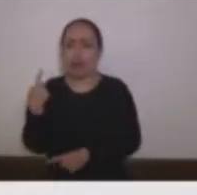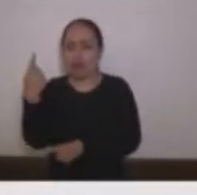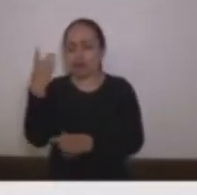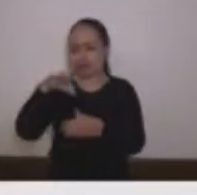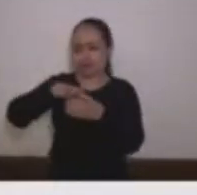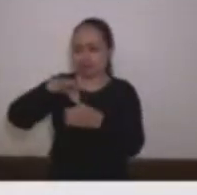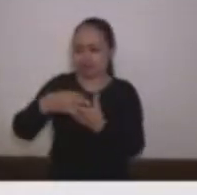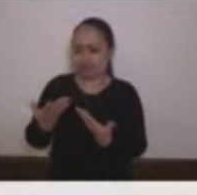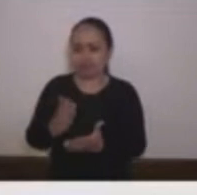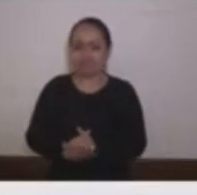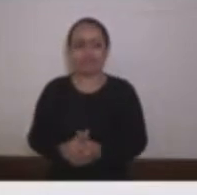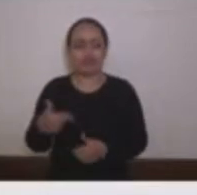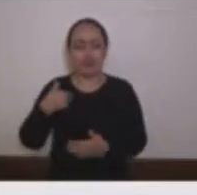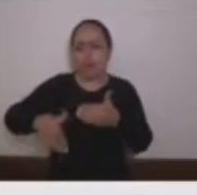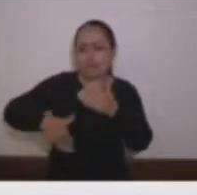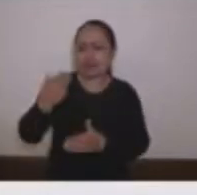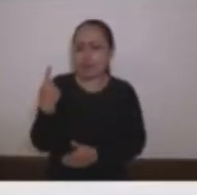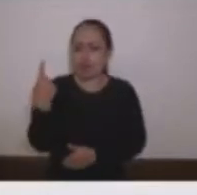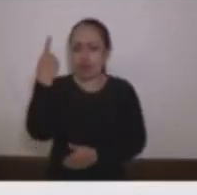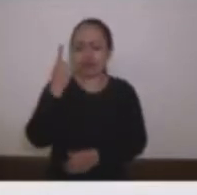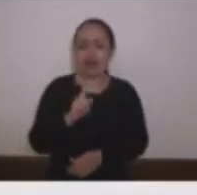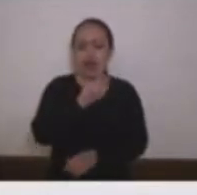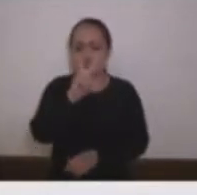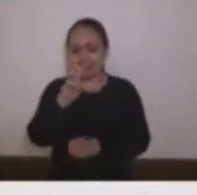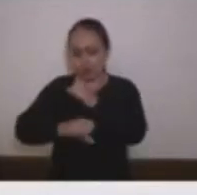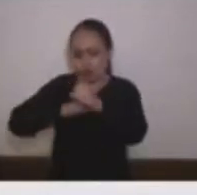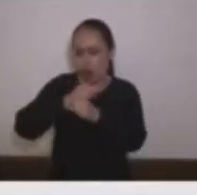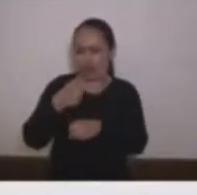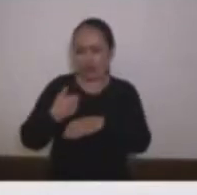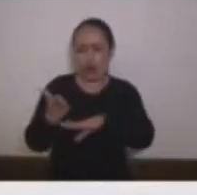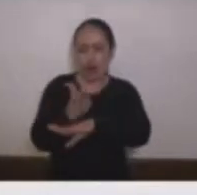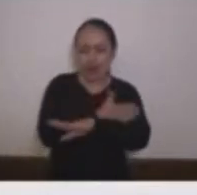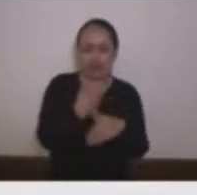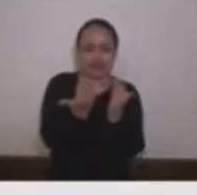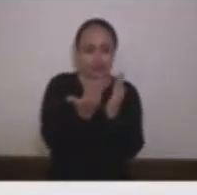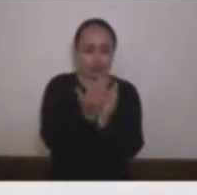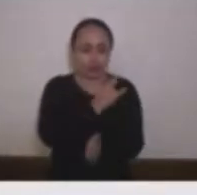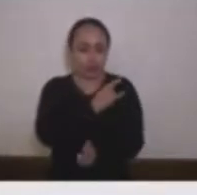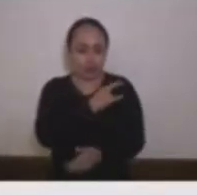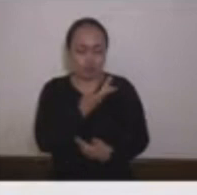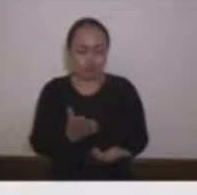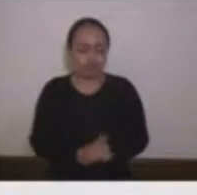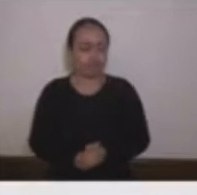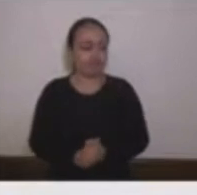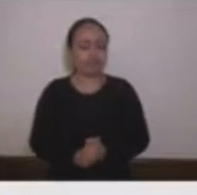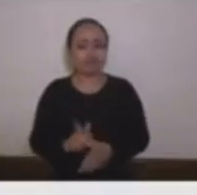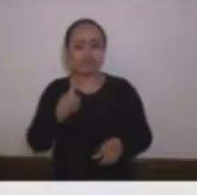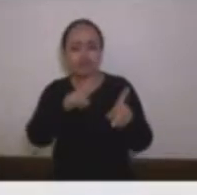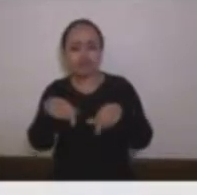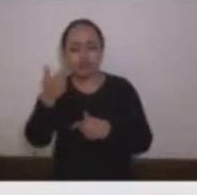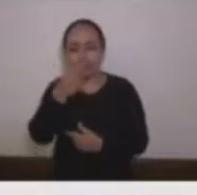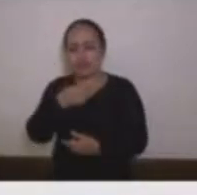años, entré en política a los 18 años haciendo campaña, siendo un estudiante universitario, muchas personas de mi